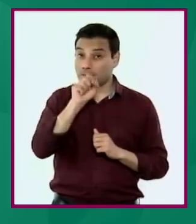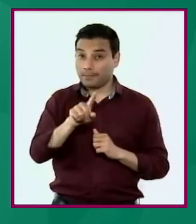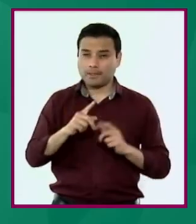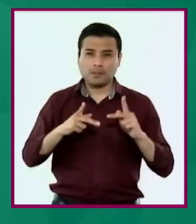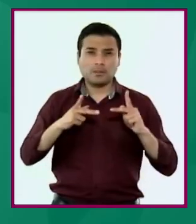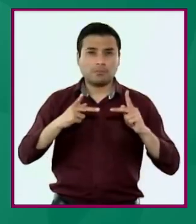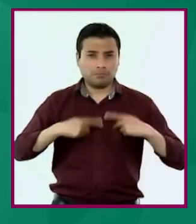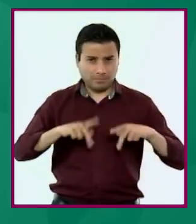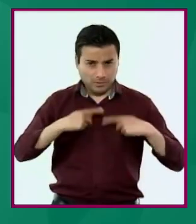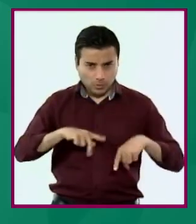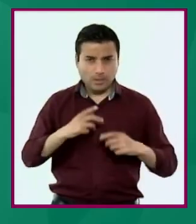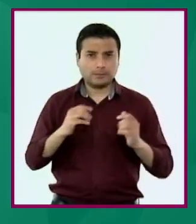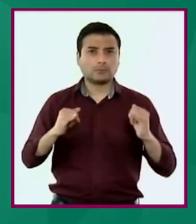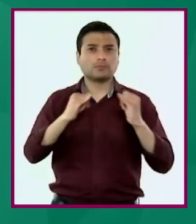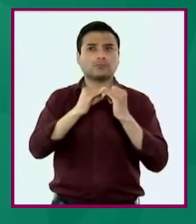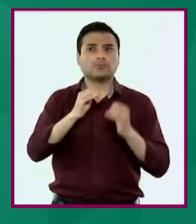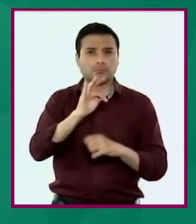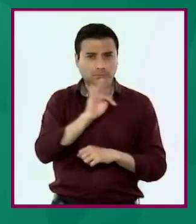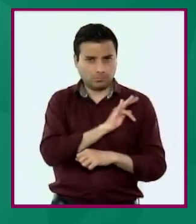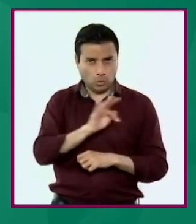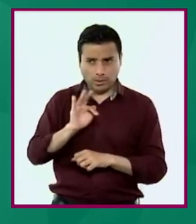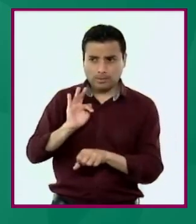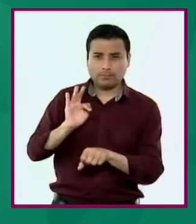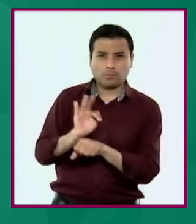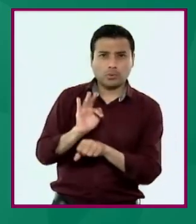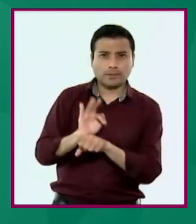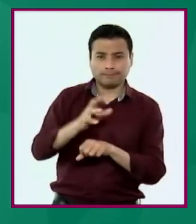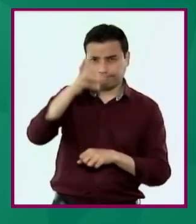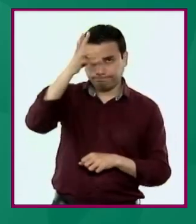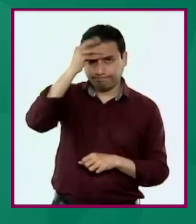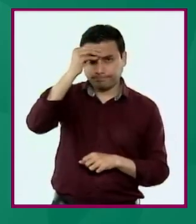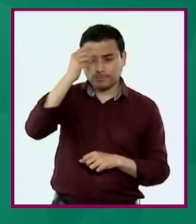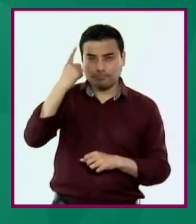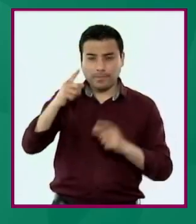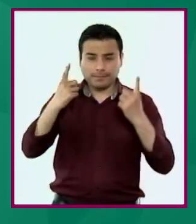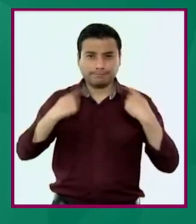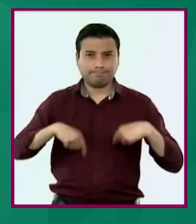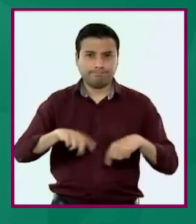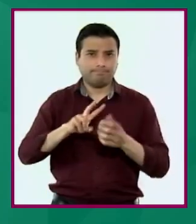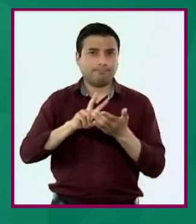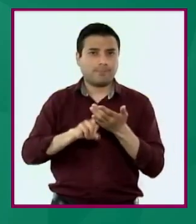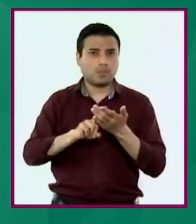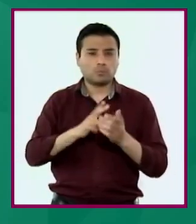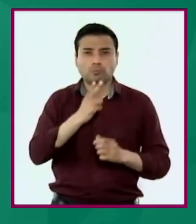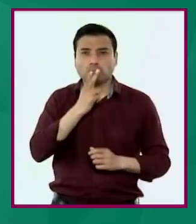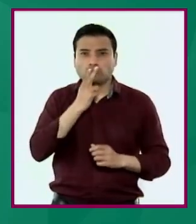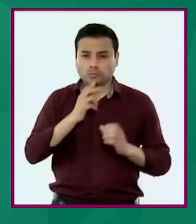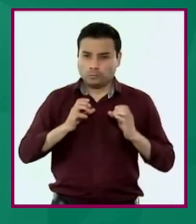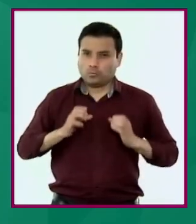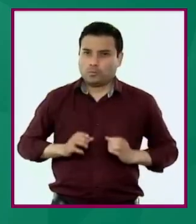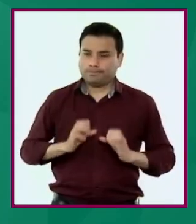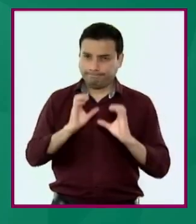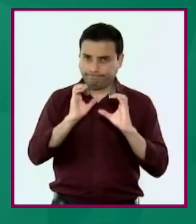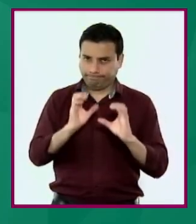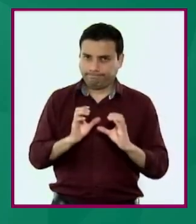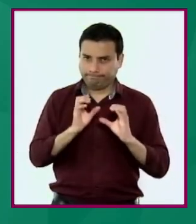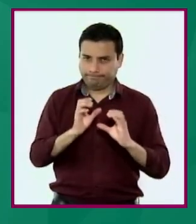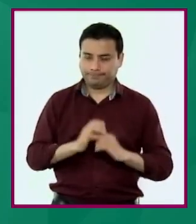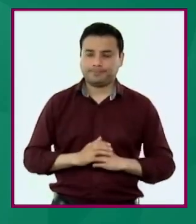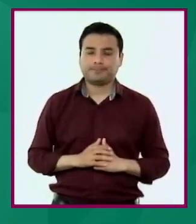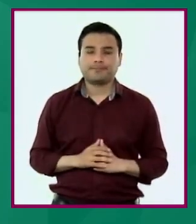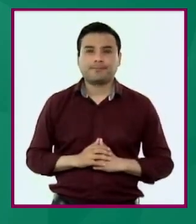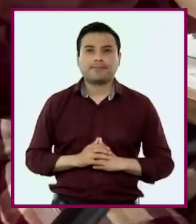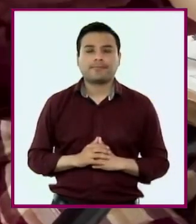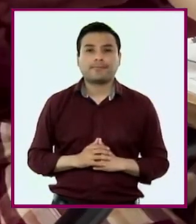personas e instituciones que los protegen ante situaciones que ponen en riesgo su dignidad y su integridad física